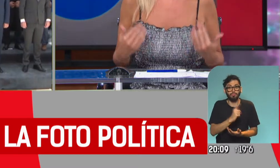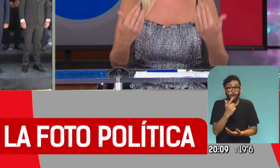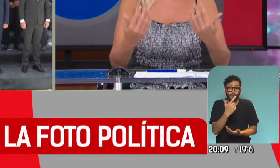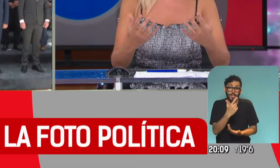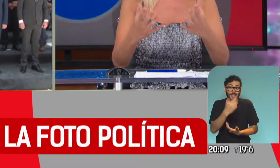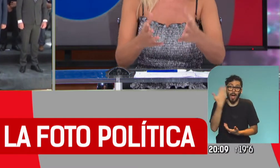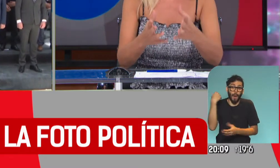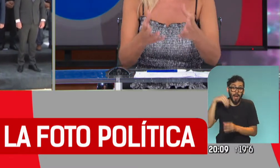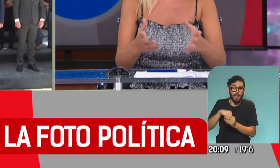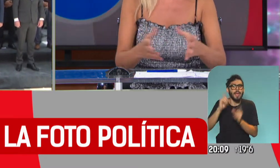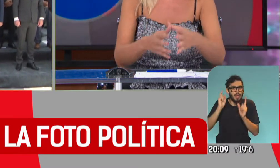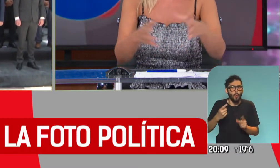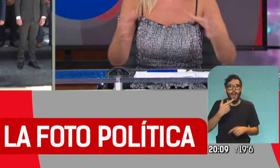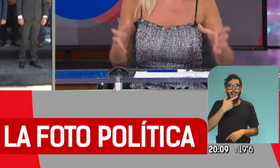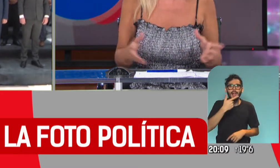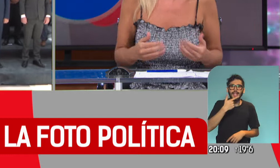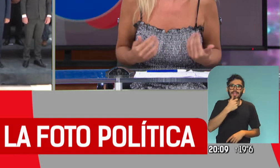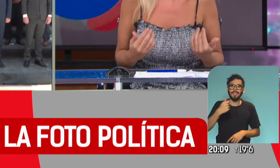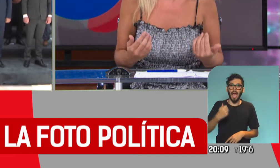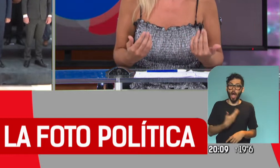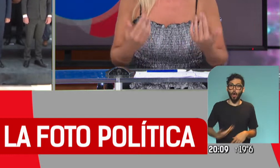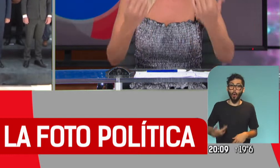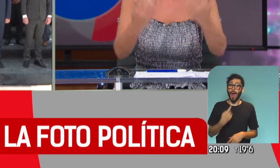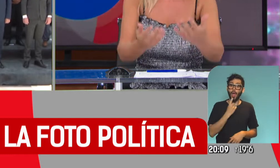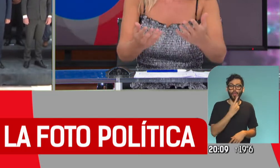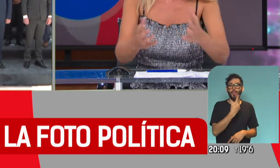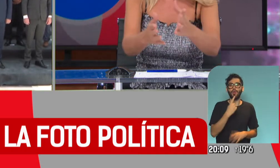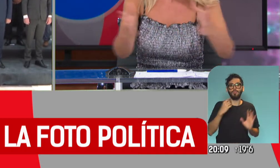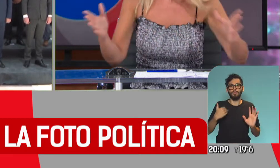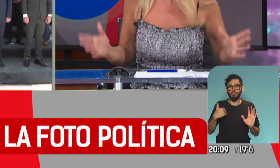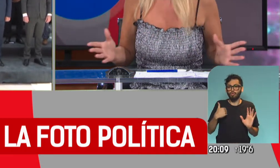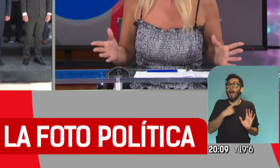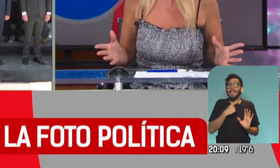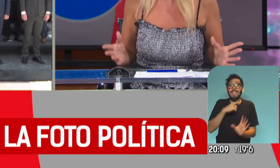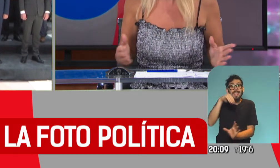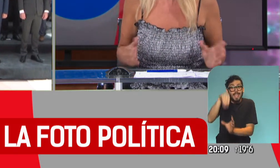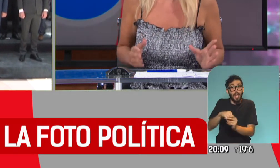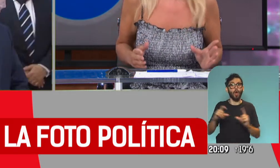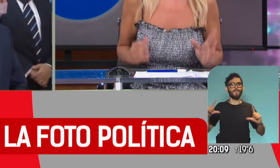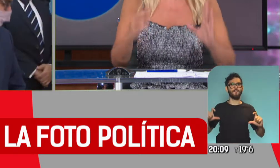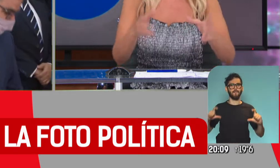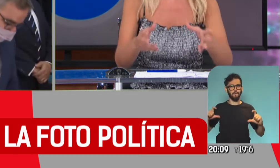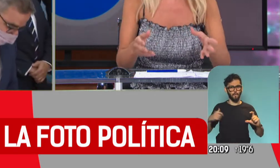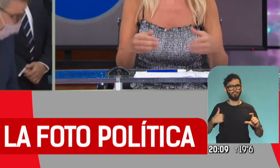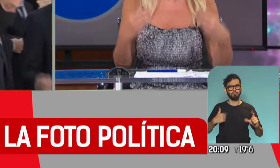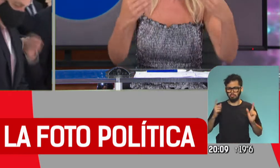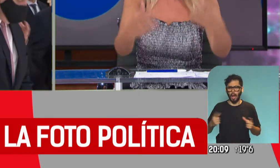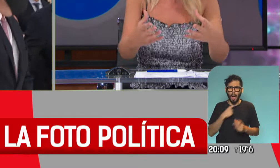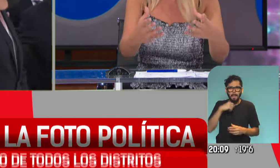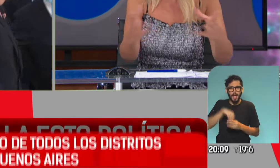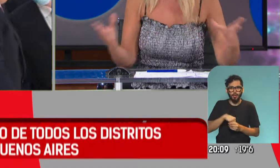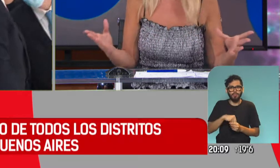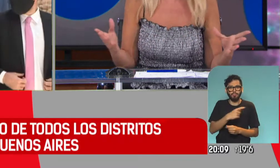igualmente, quiso participar de esta... Dijo, bueno, yo iría porque quiero participar de esta foto política. Digamos, se